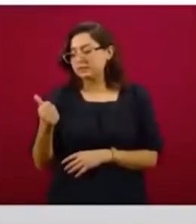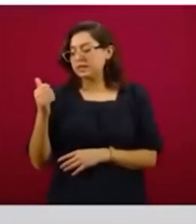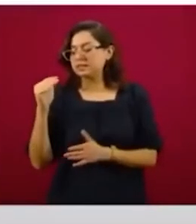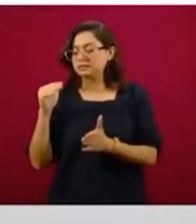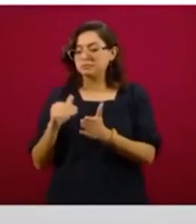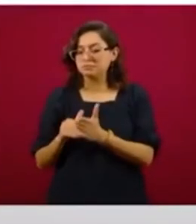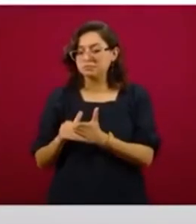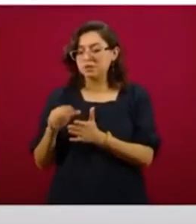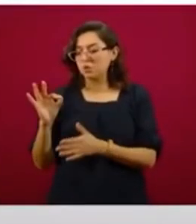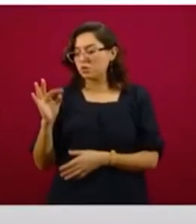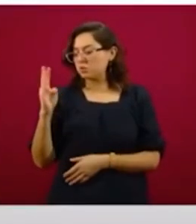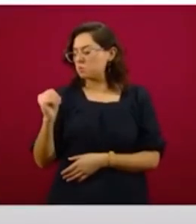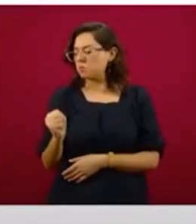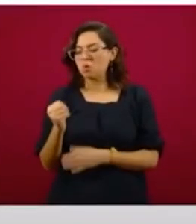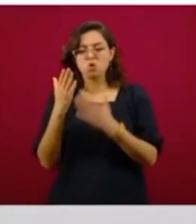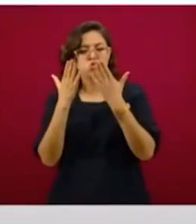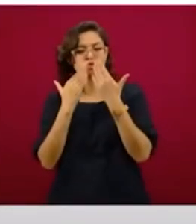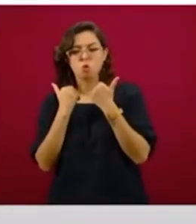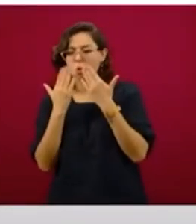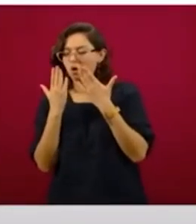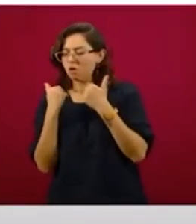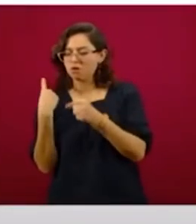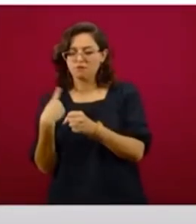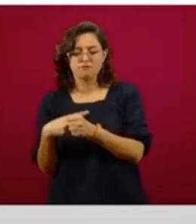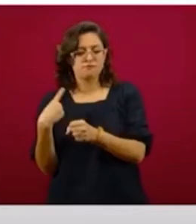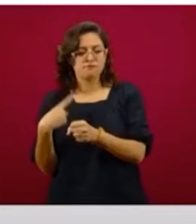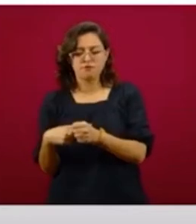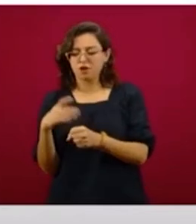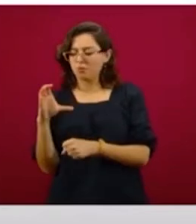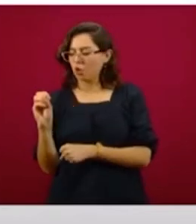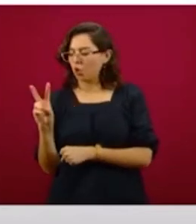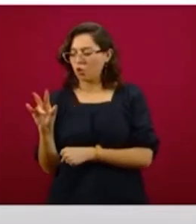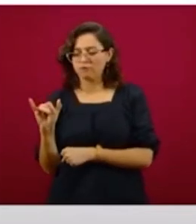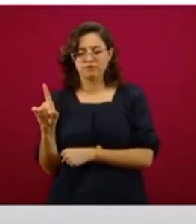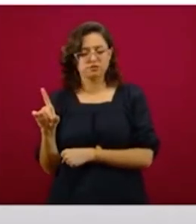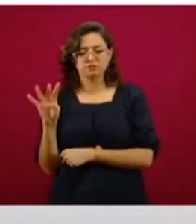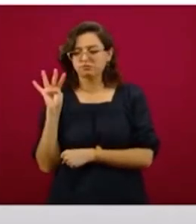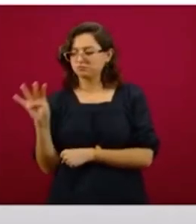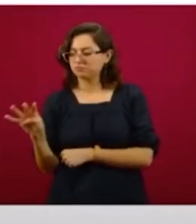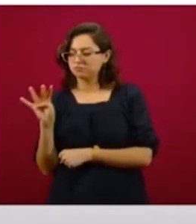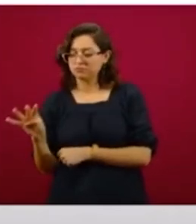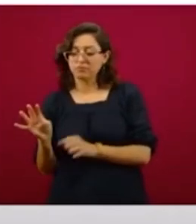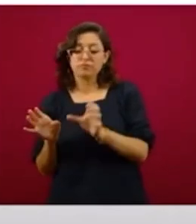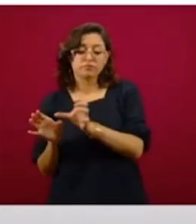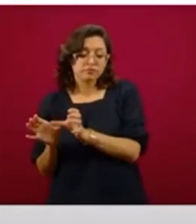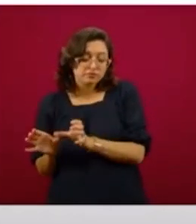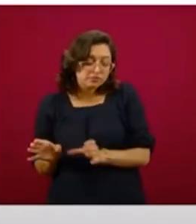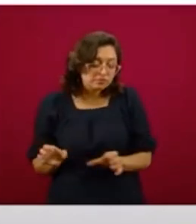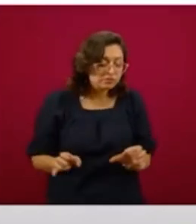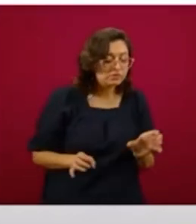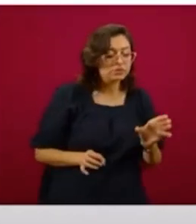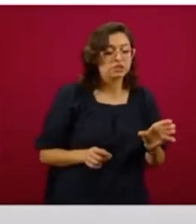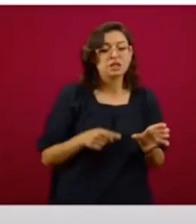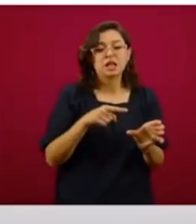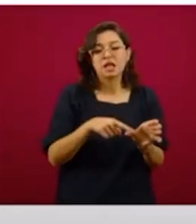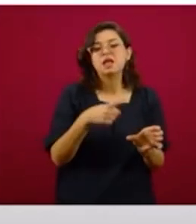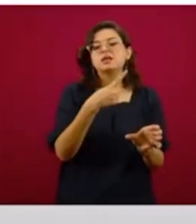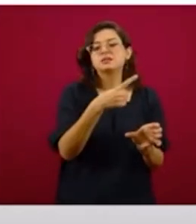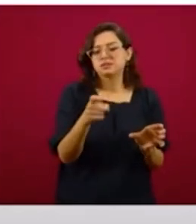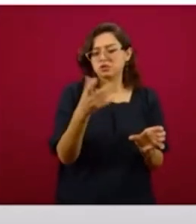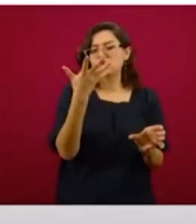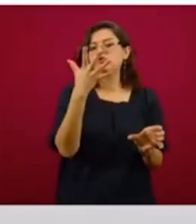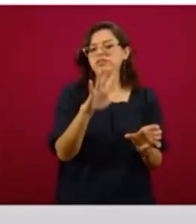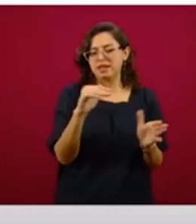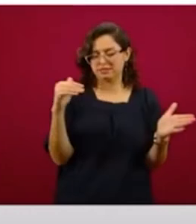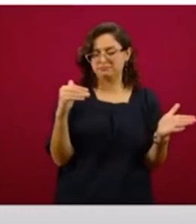negativo a SARS-CoV-2, es decir, fue descartado COVID-19, pero el día de hoy superamos los 110 mil